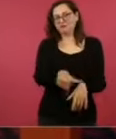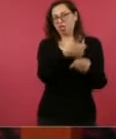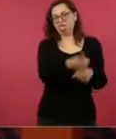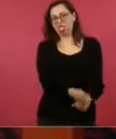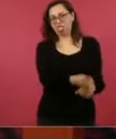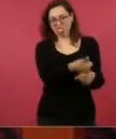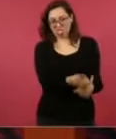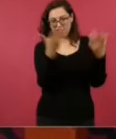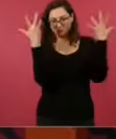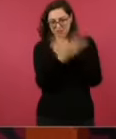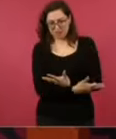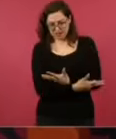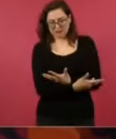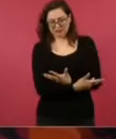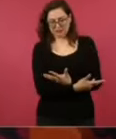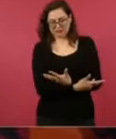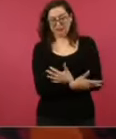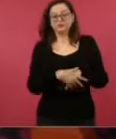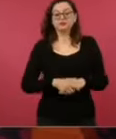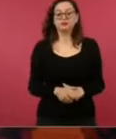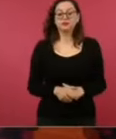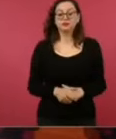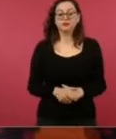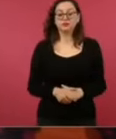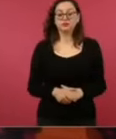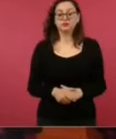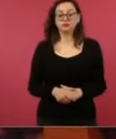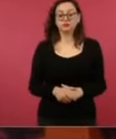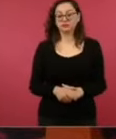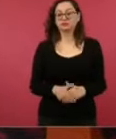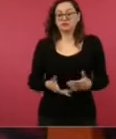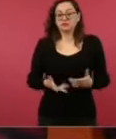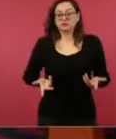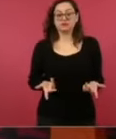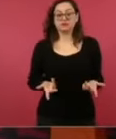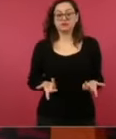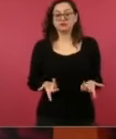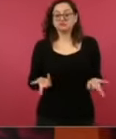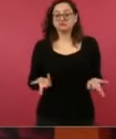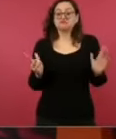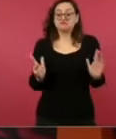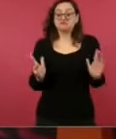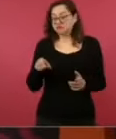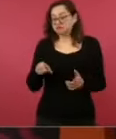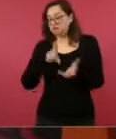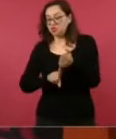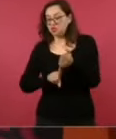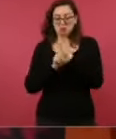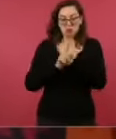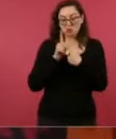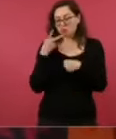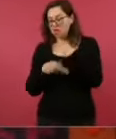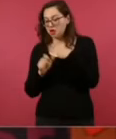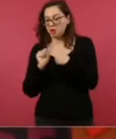los especialistas, de que hay seguridad completa, total.